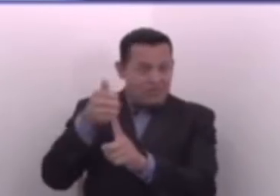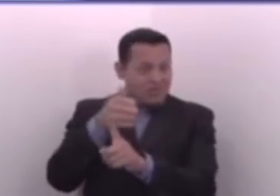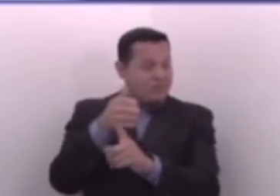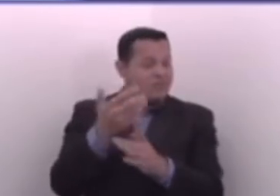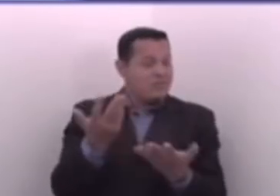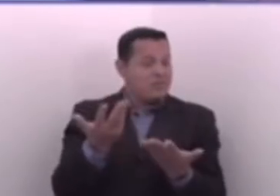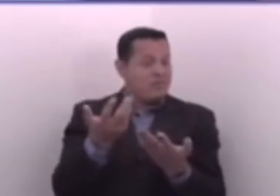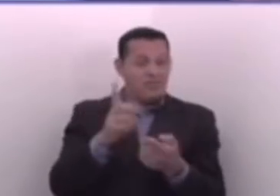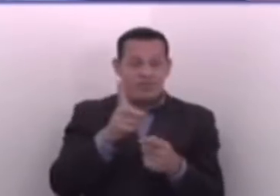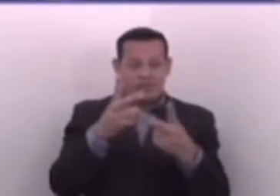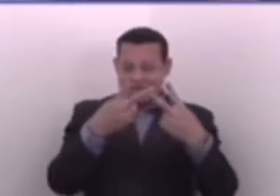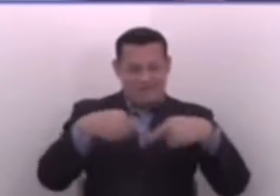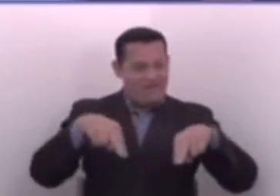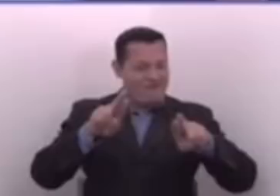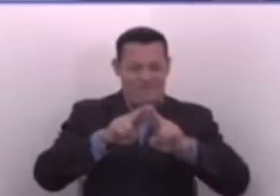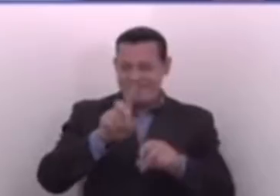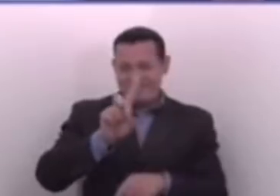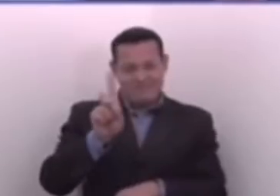y no se vale.